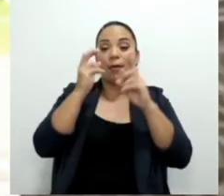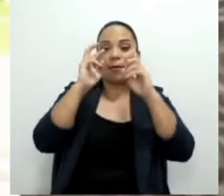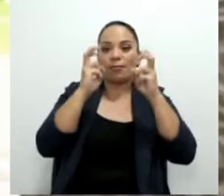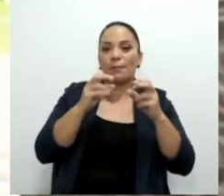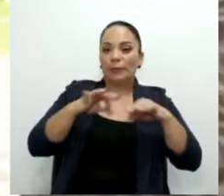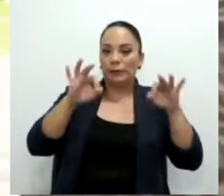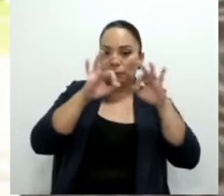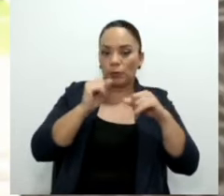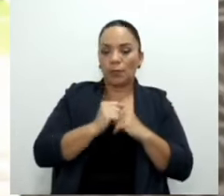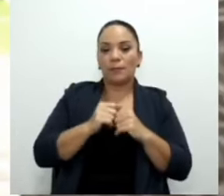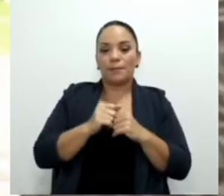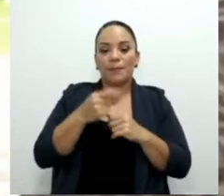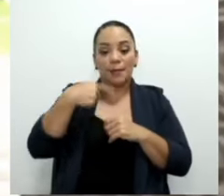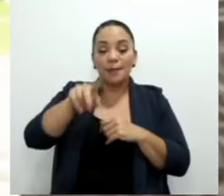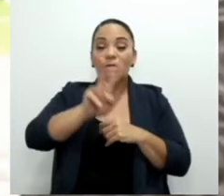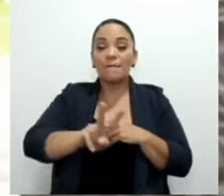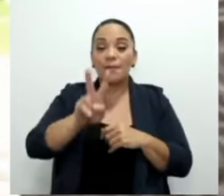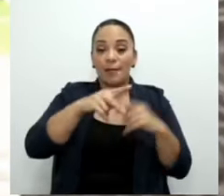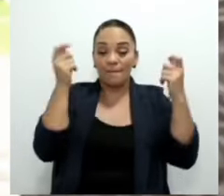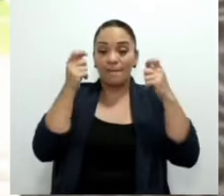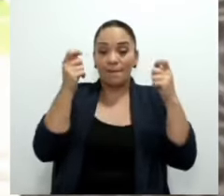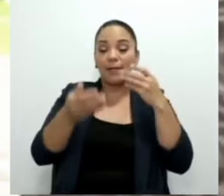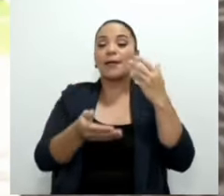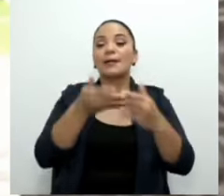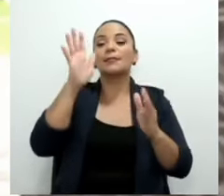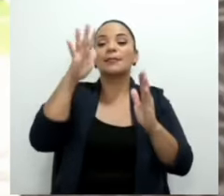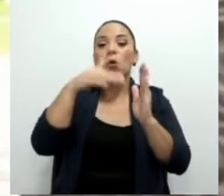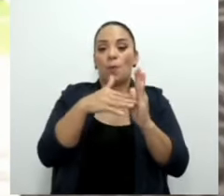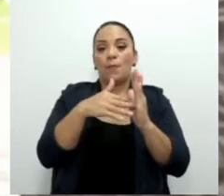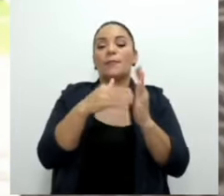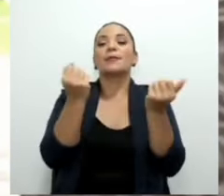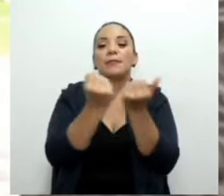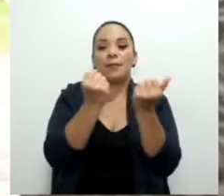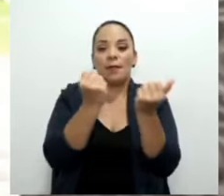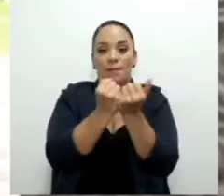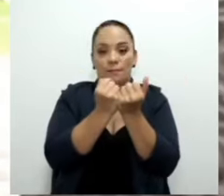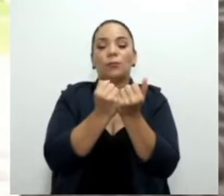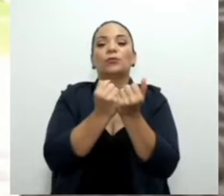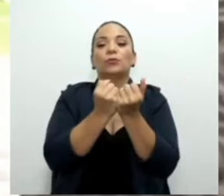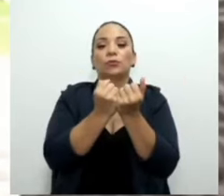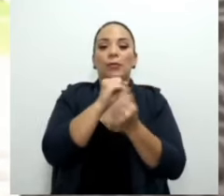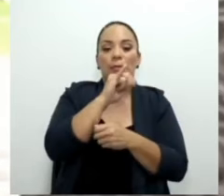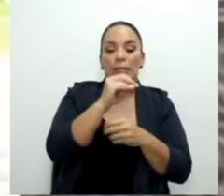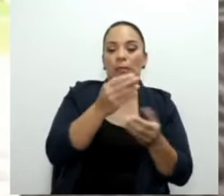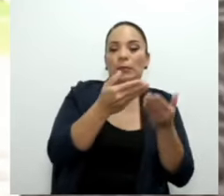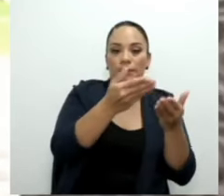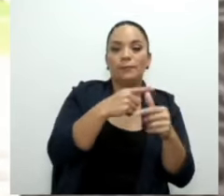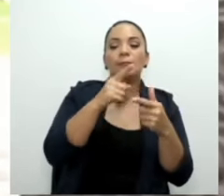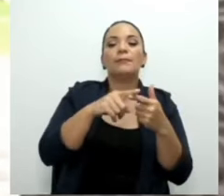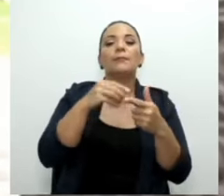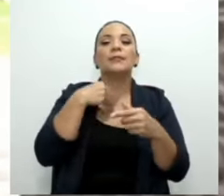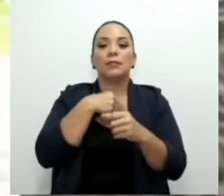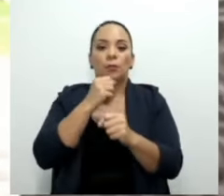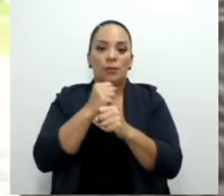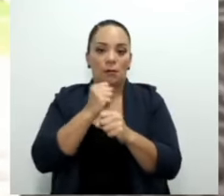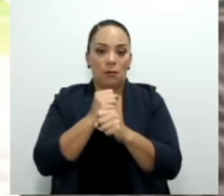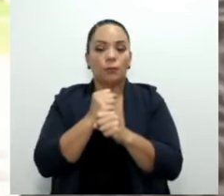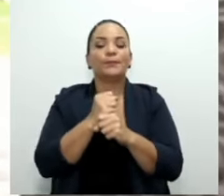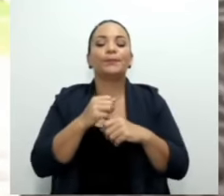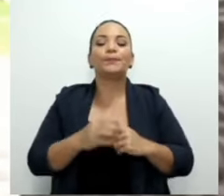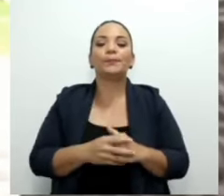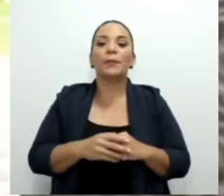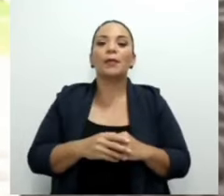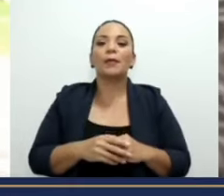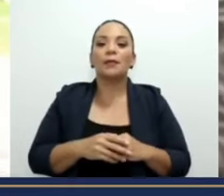En la feria del viernes van a haber casi cinco mil cupos, entre la oferta que ofrece el INAH y que ofrece el Ministerio de Trabajo. También van a